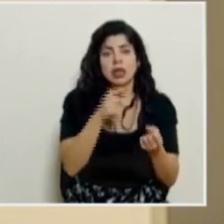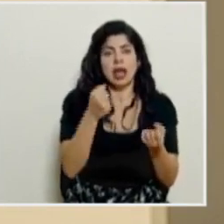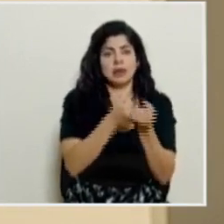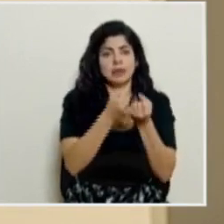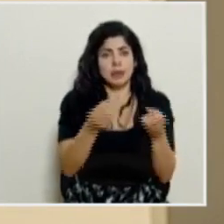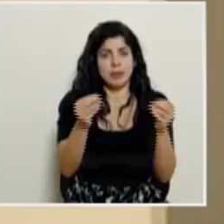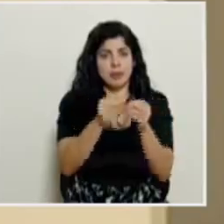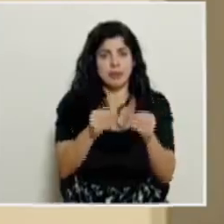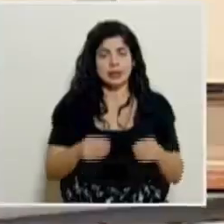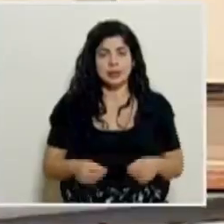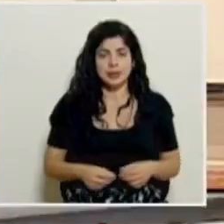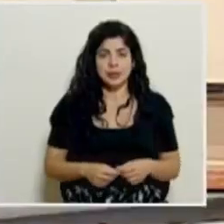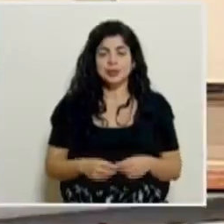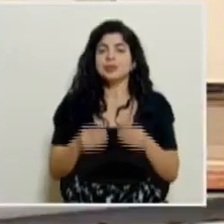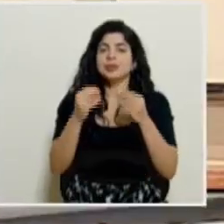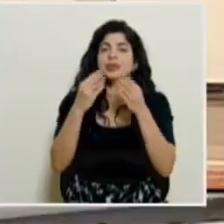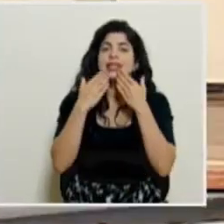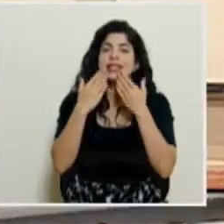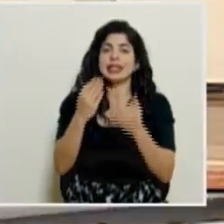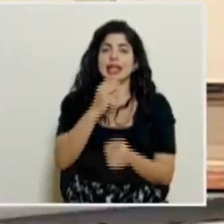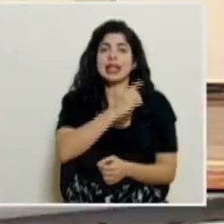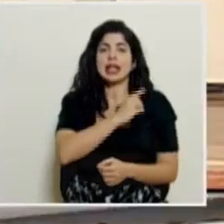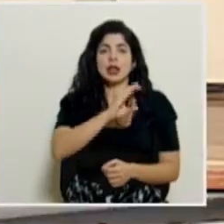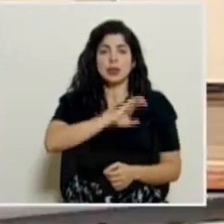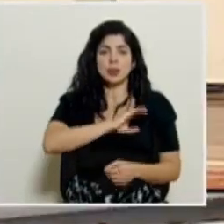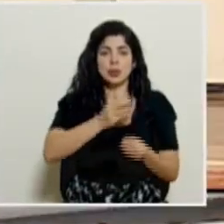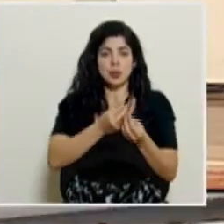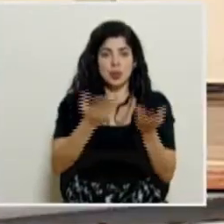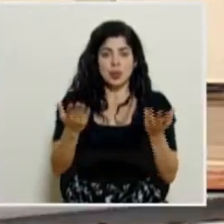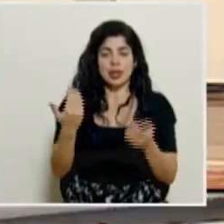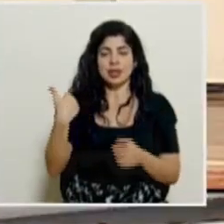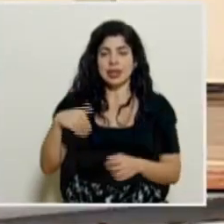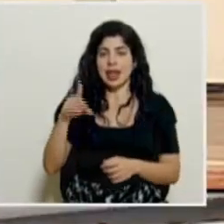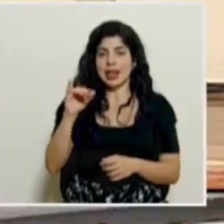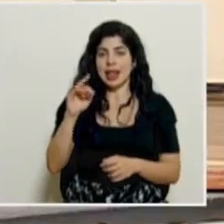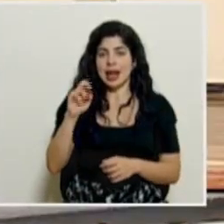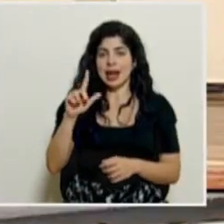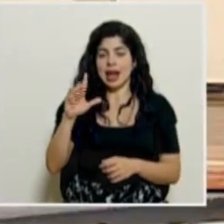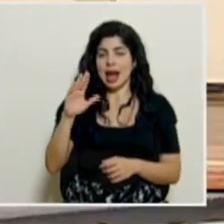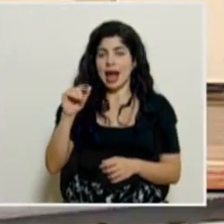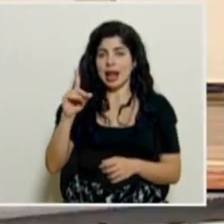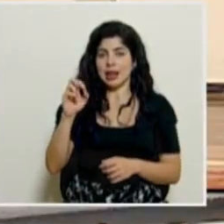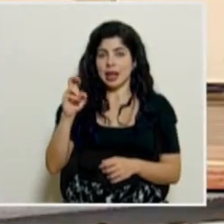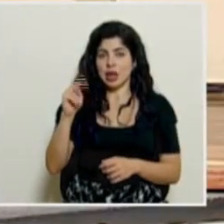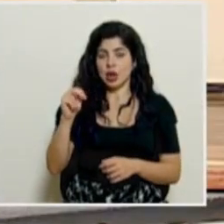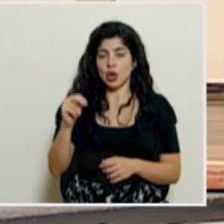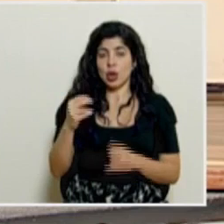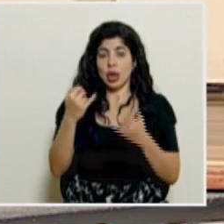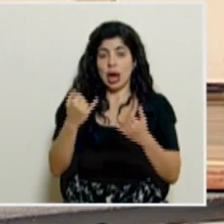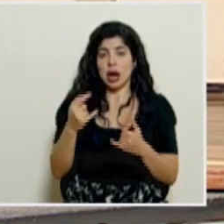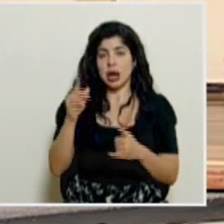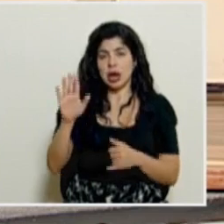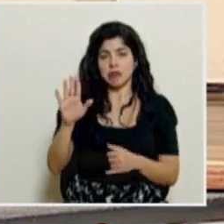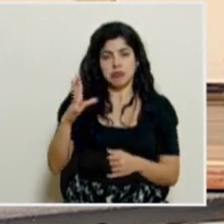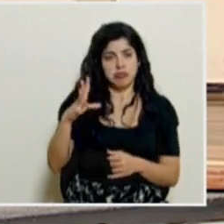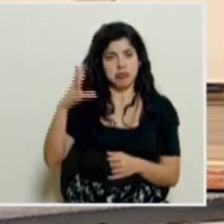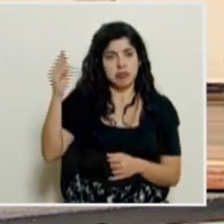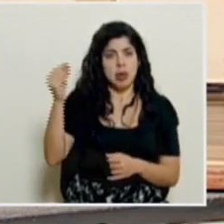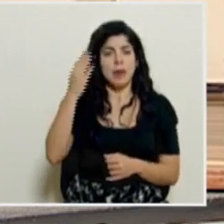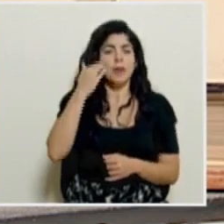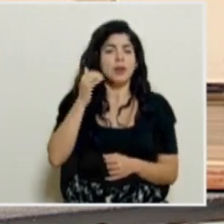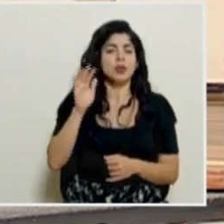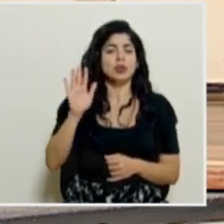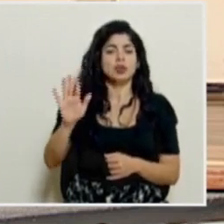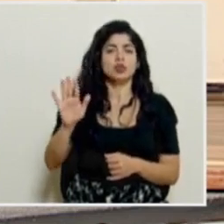médicos muchas gracias al director de la fuerza pública el señor Daniel Calderón quien procedemos a retirar debido